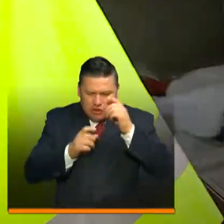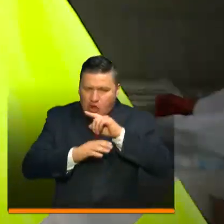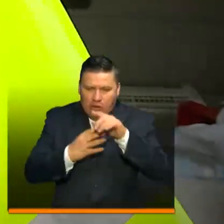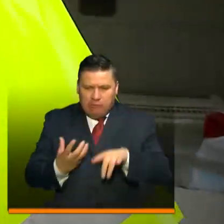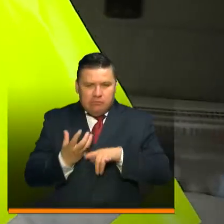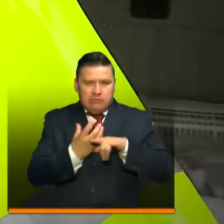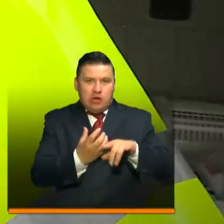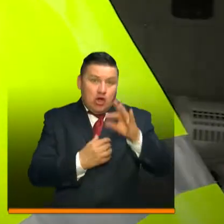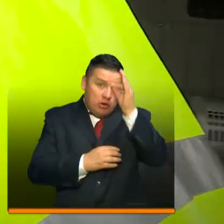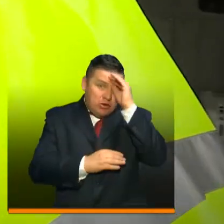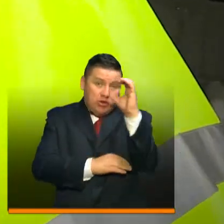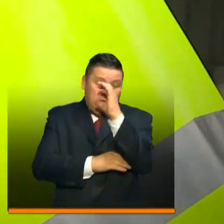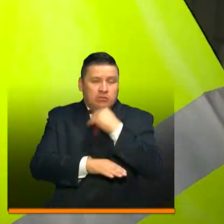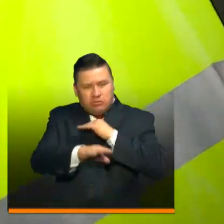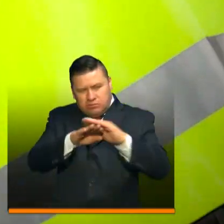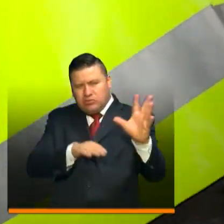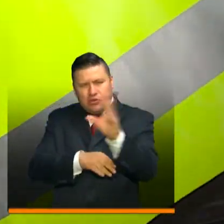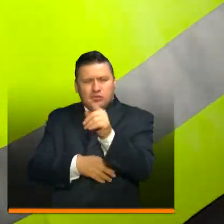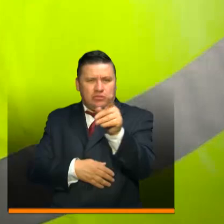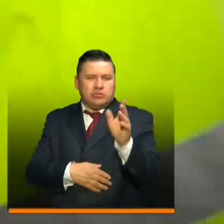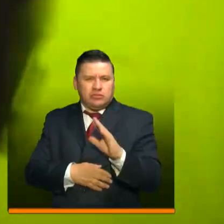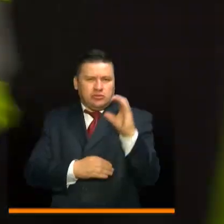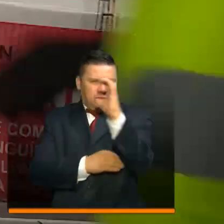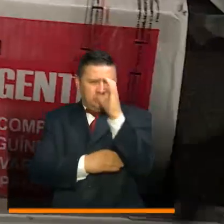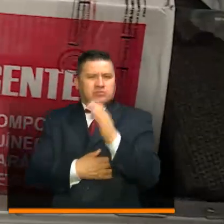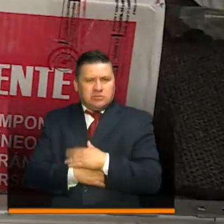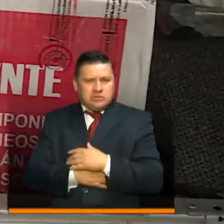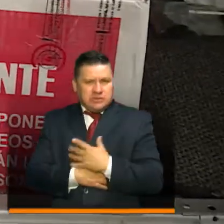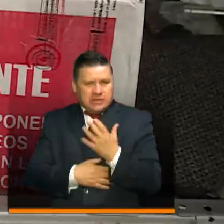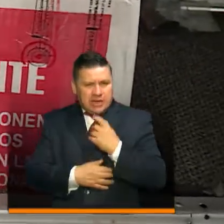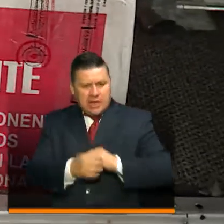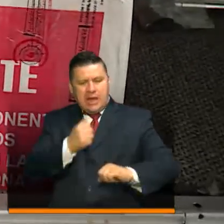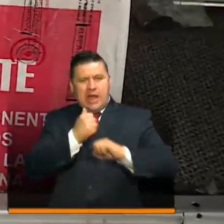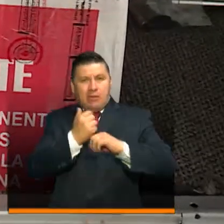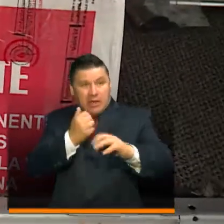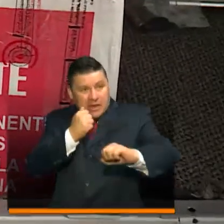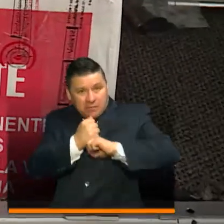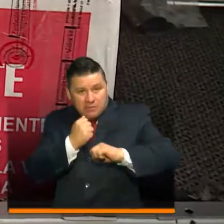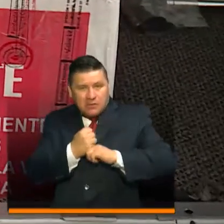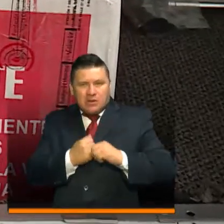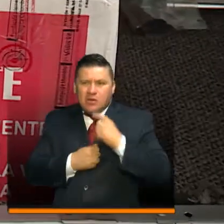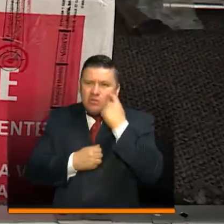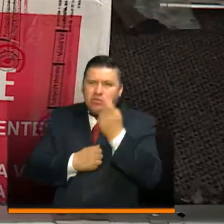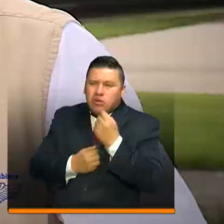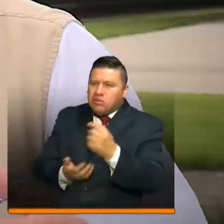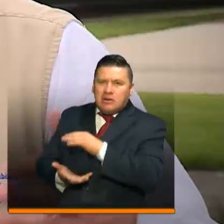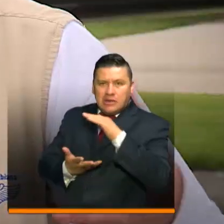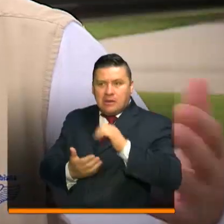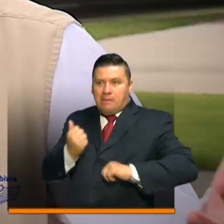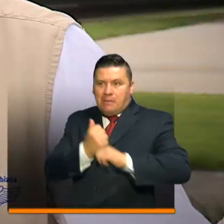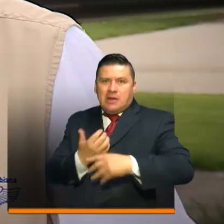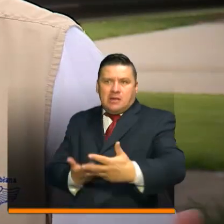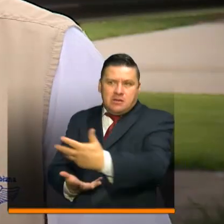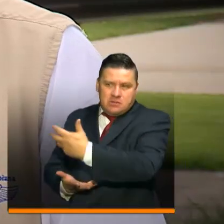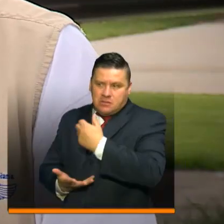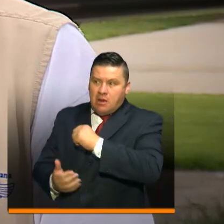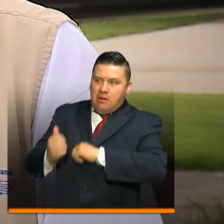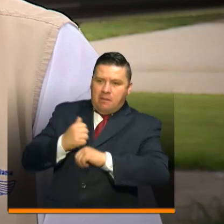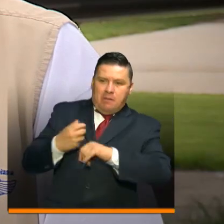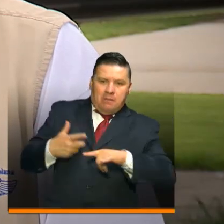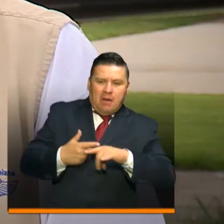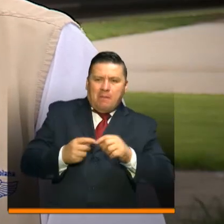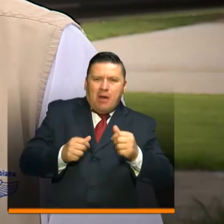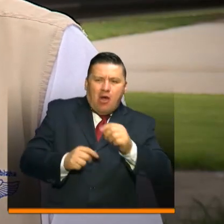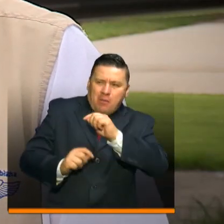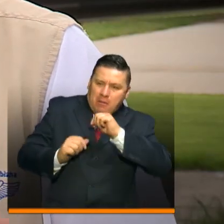hospitales del país. Invitamos también a todos los colombianos que quieran apoyarnos a conseguir esos recursos para poder llevar todas esas ayudas